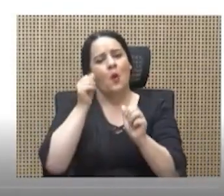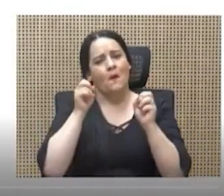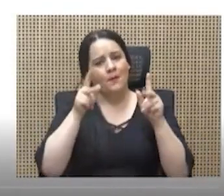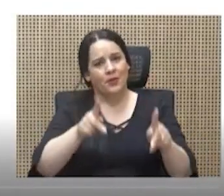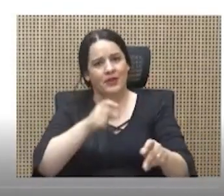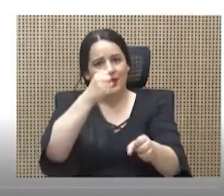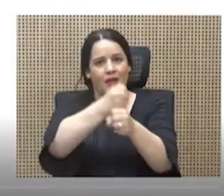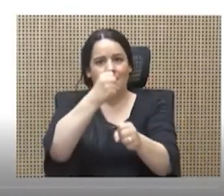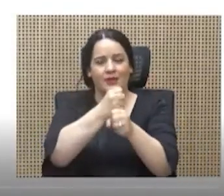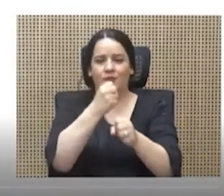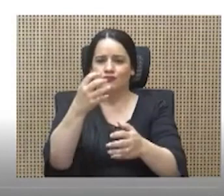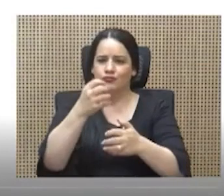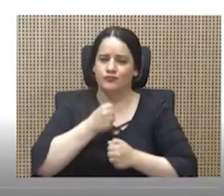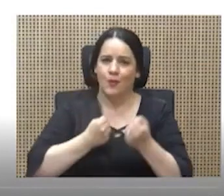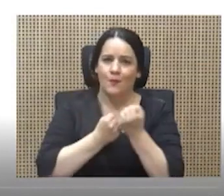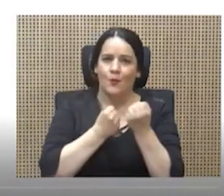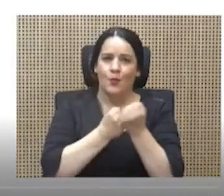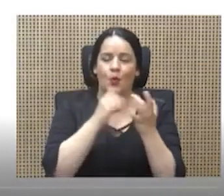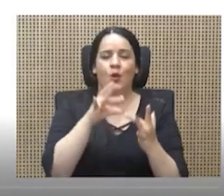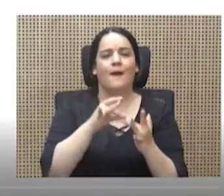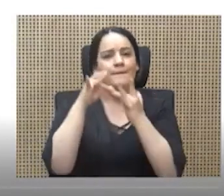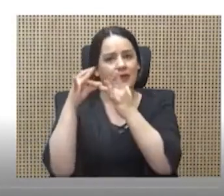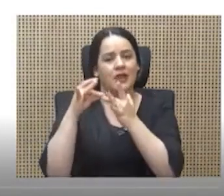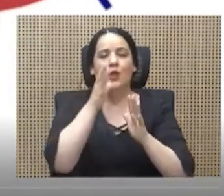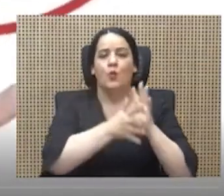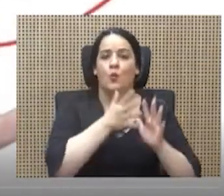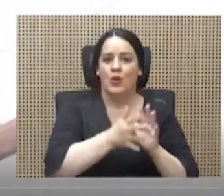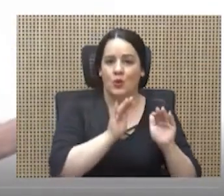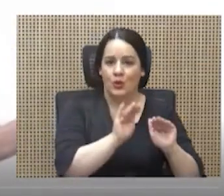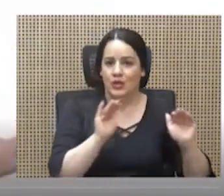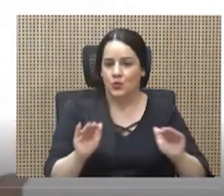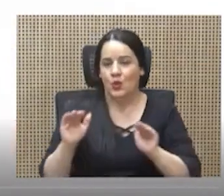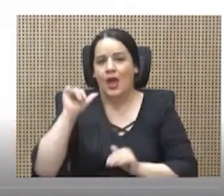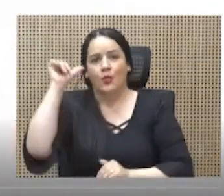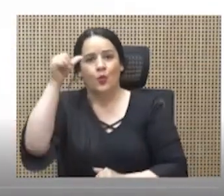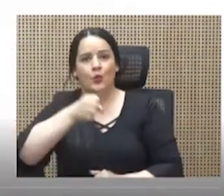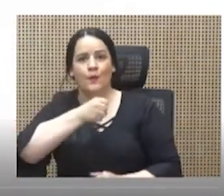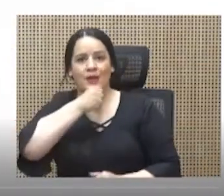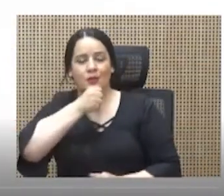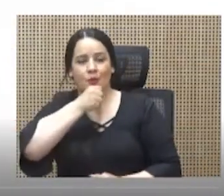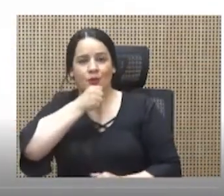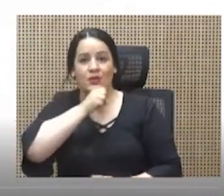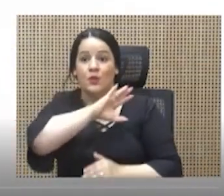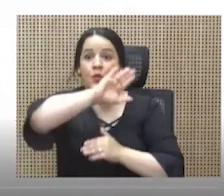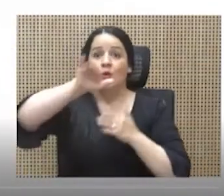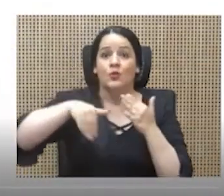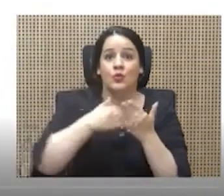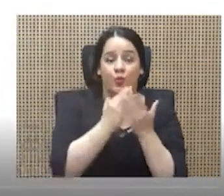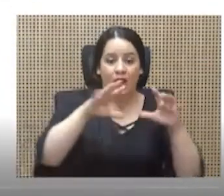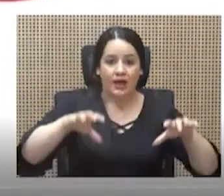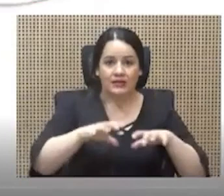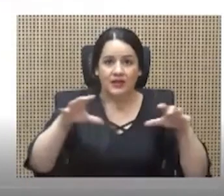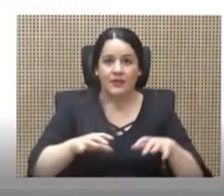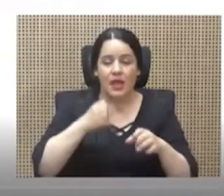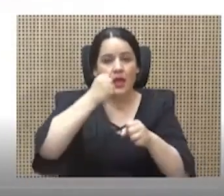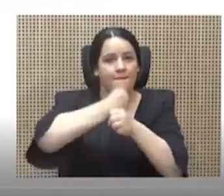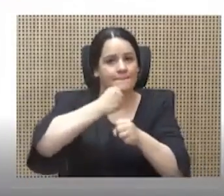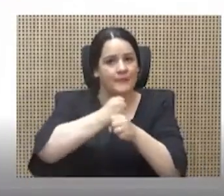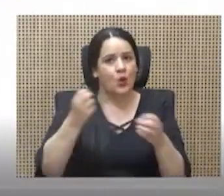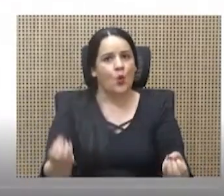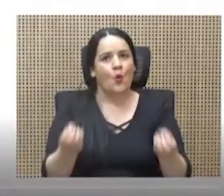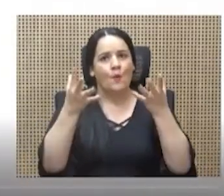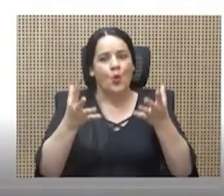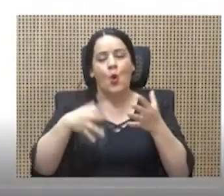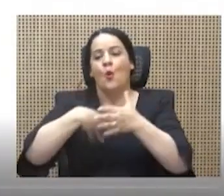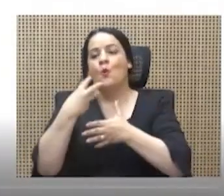trabajo, recibiendo apoyo especializado en el cuido de niños y adultos mayores. Todas las actividades de empleo público están